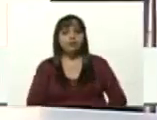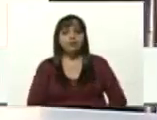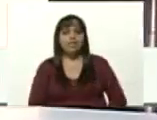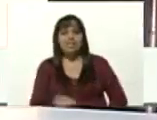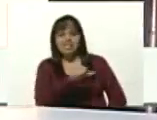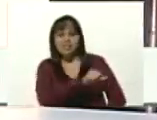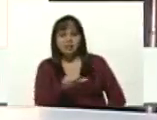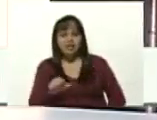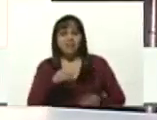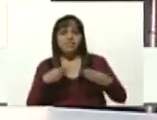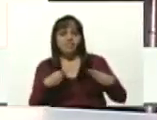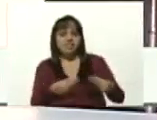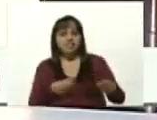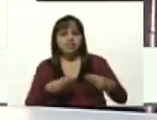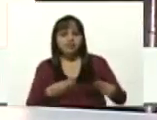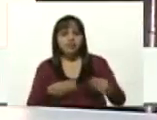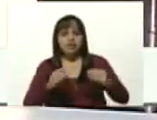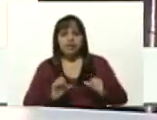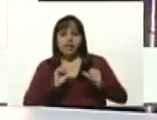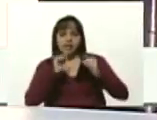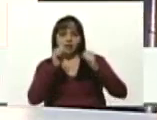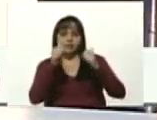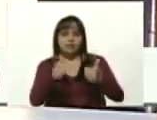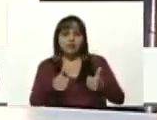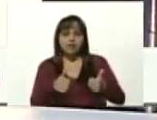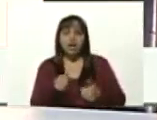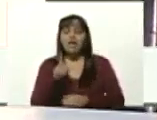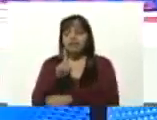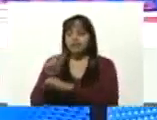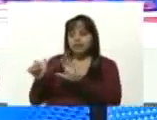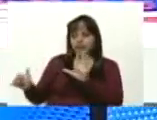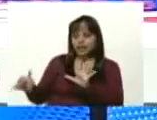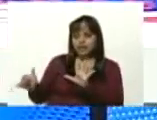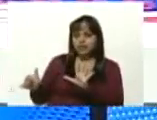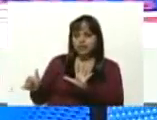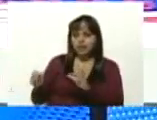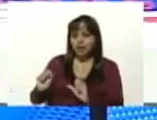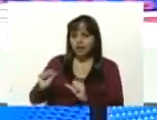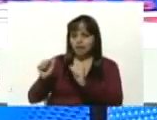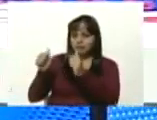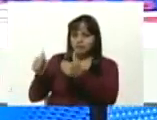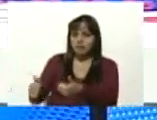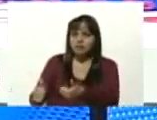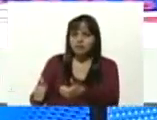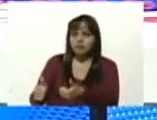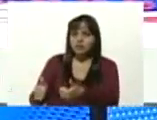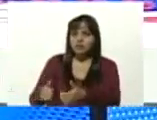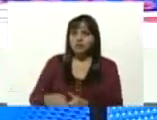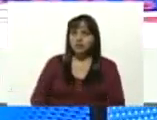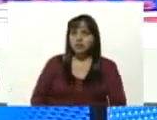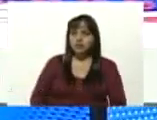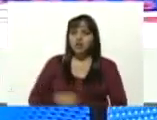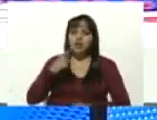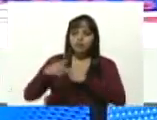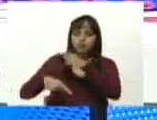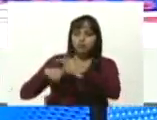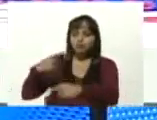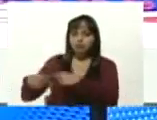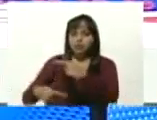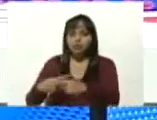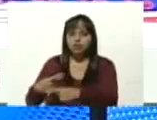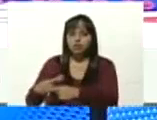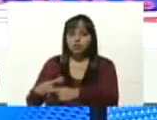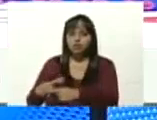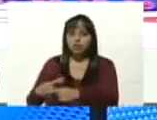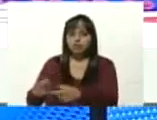flexible y arrancar con el 16 arrancaría el proceso de